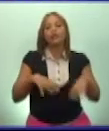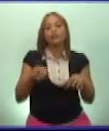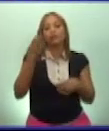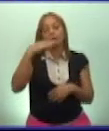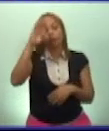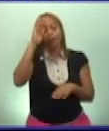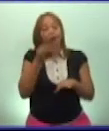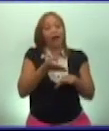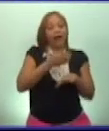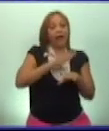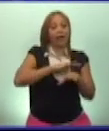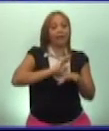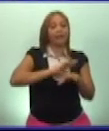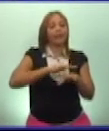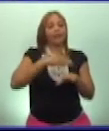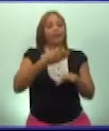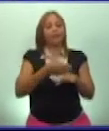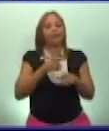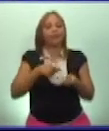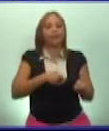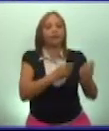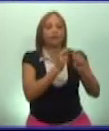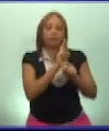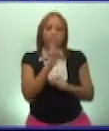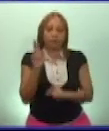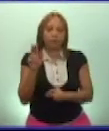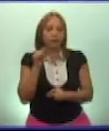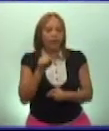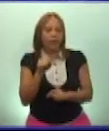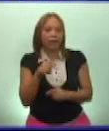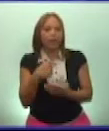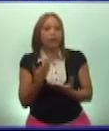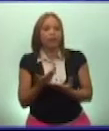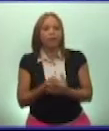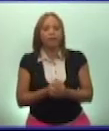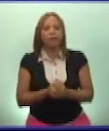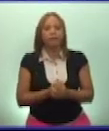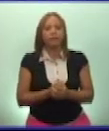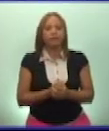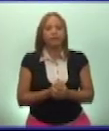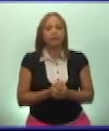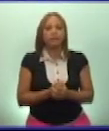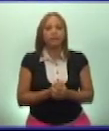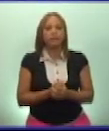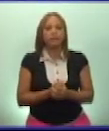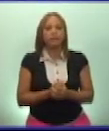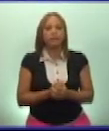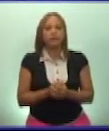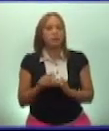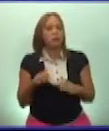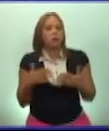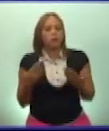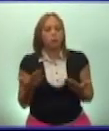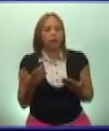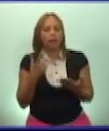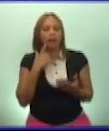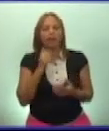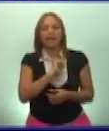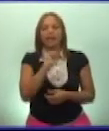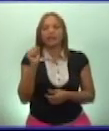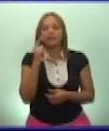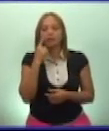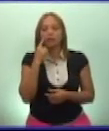triunfo de la revolución y van a considerar a sus juicios cuáles son los éxitos más